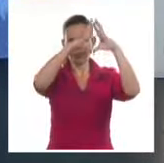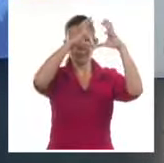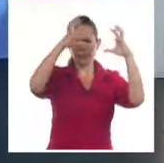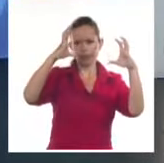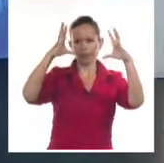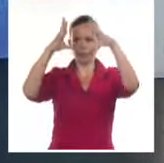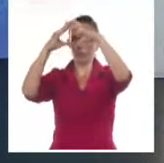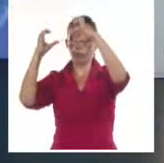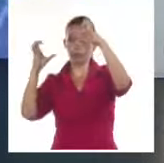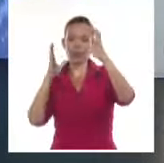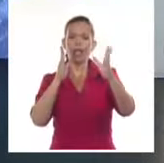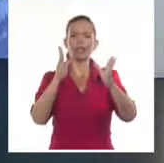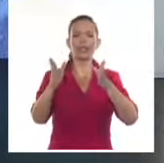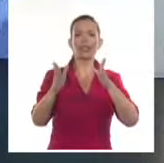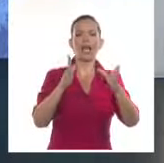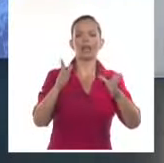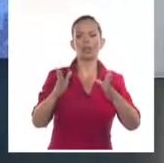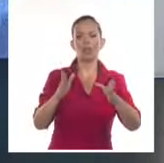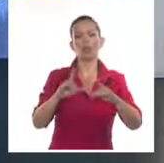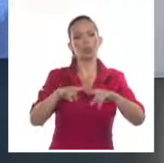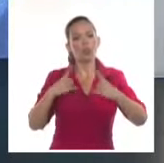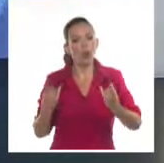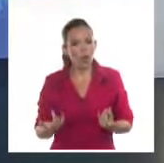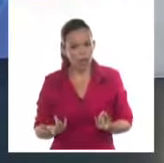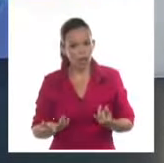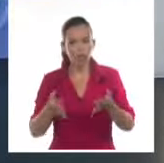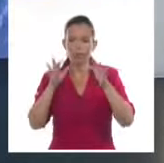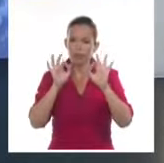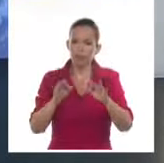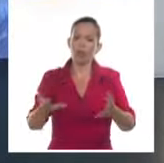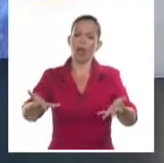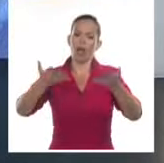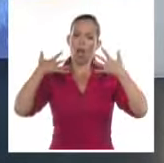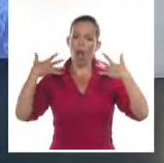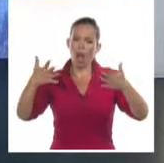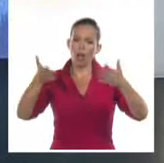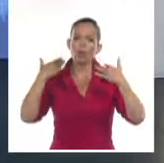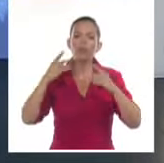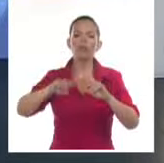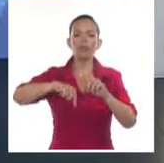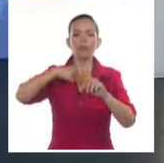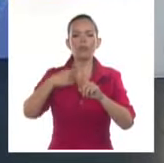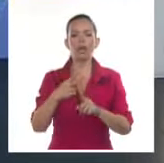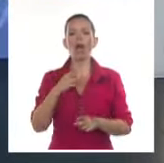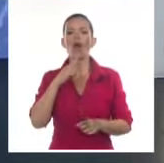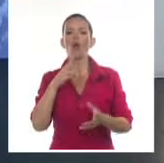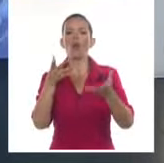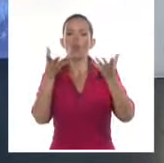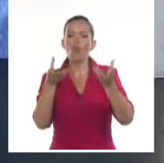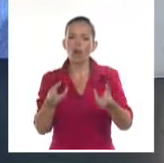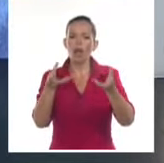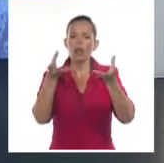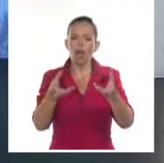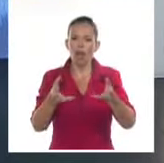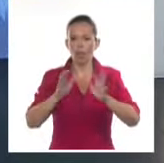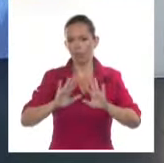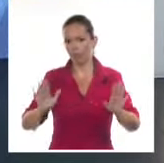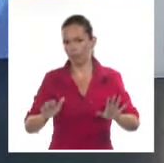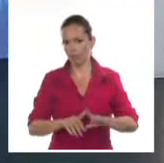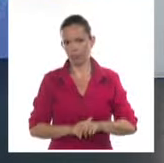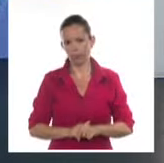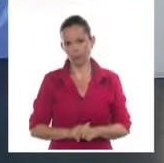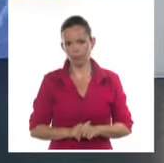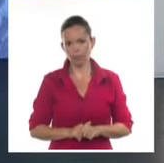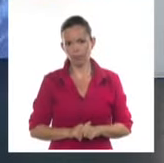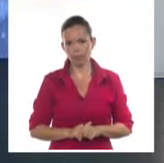central, vinculado con el calentamiento del día y un ligero incremento de la humedad en la atmósfera baja sobre esta región. Para el resto del día, situación muy